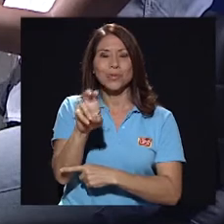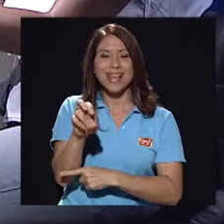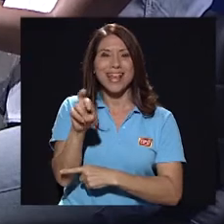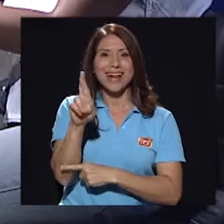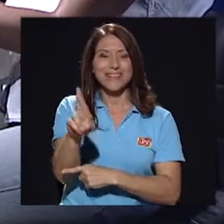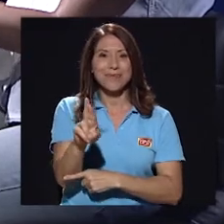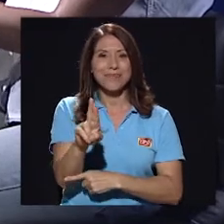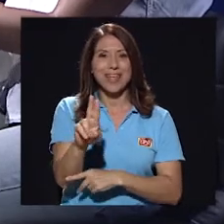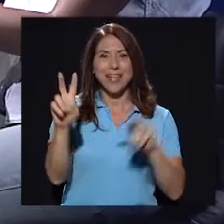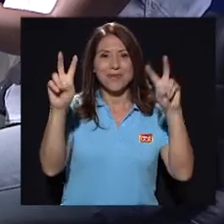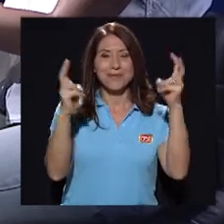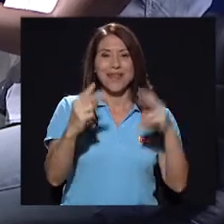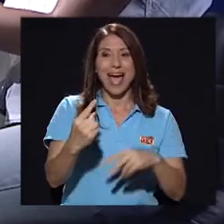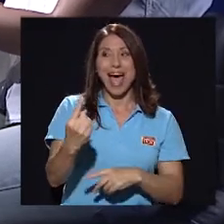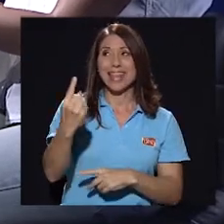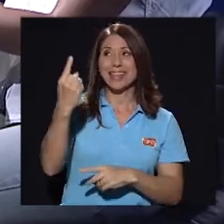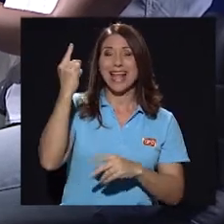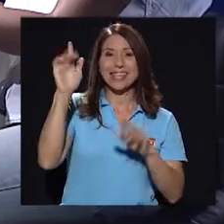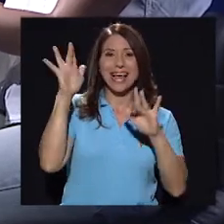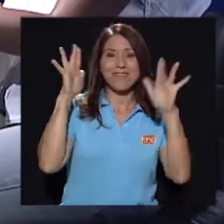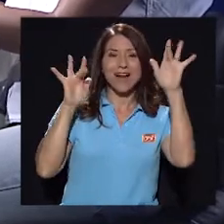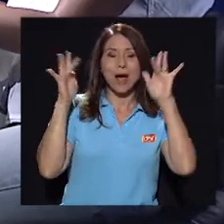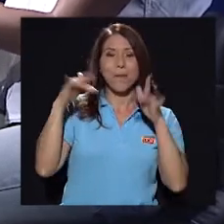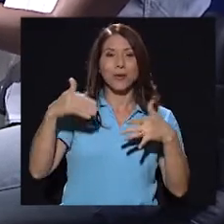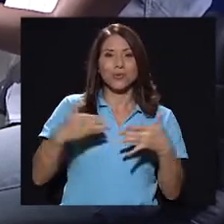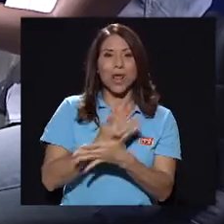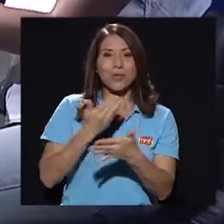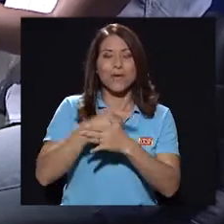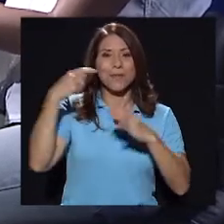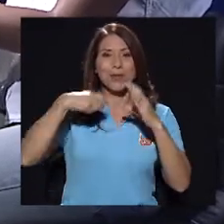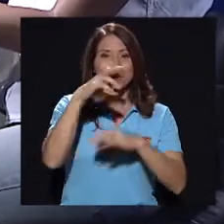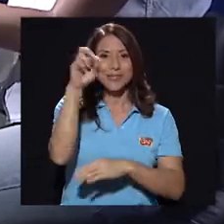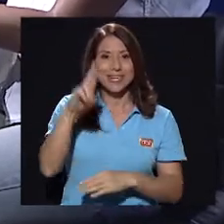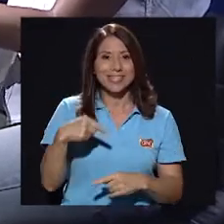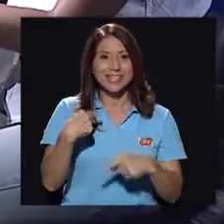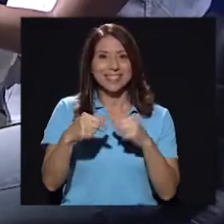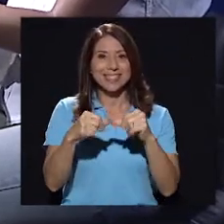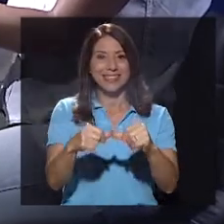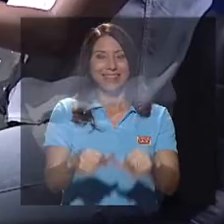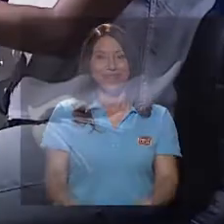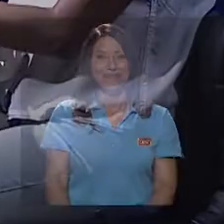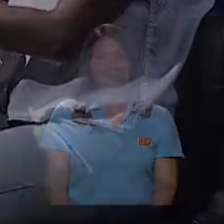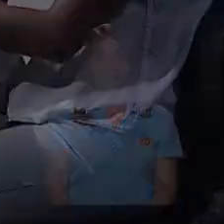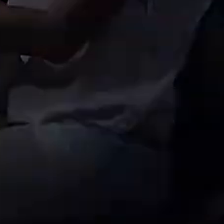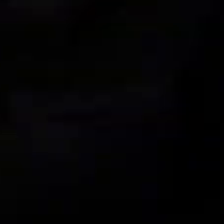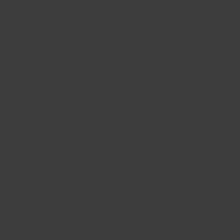UCR, Atrás, hay relámpagos, la nueva película costarricense. Ya regresamos.